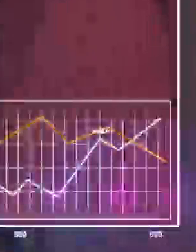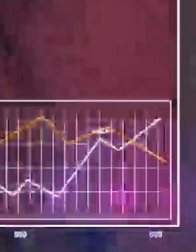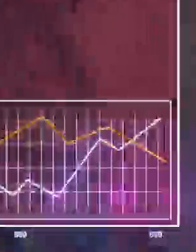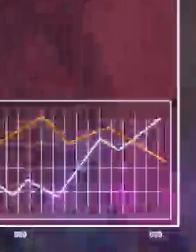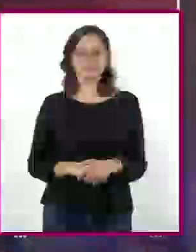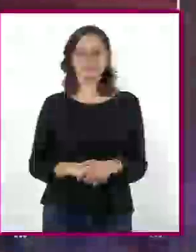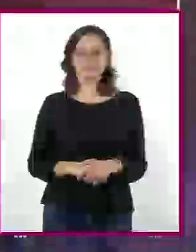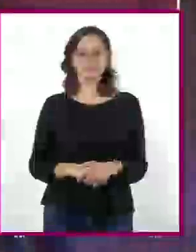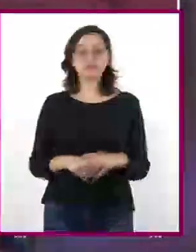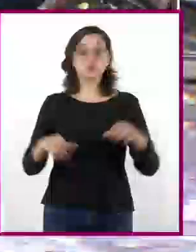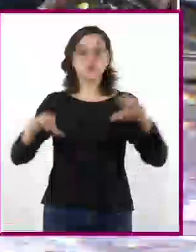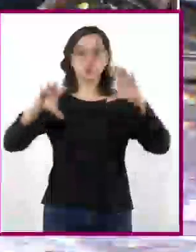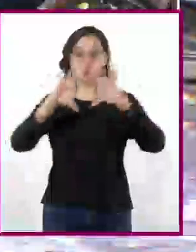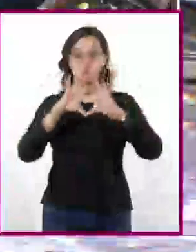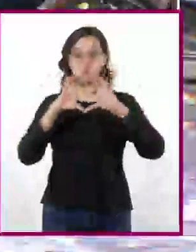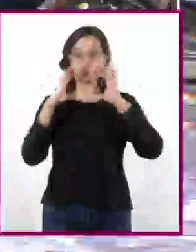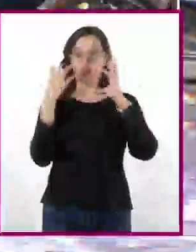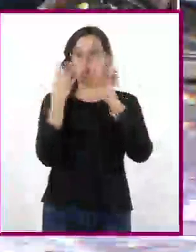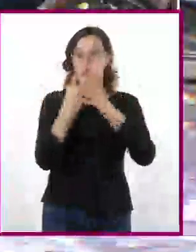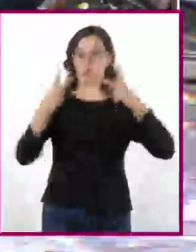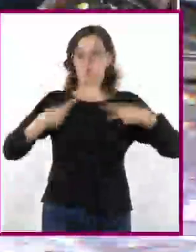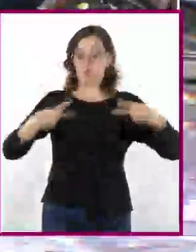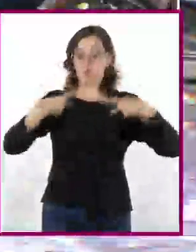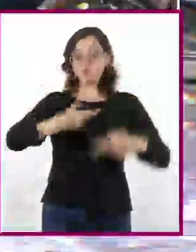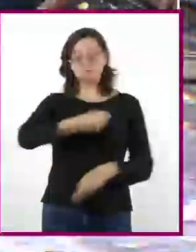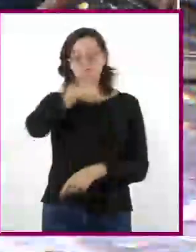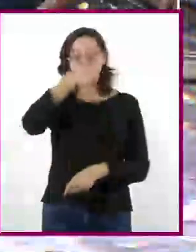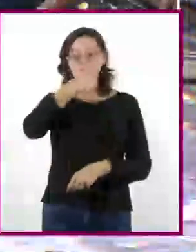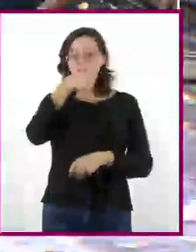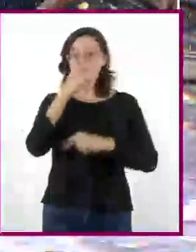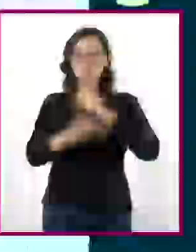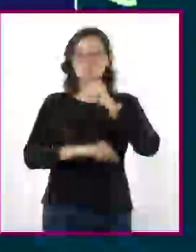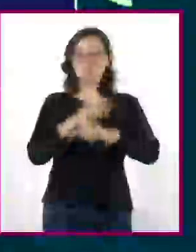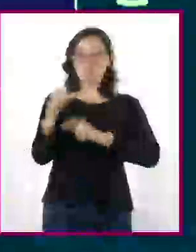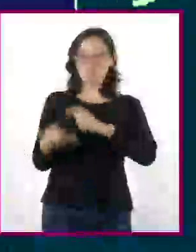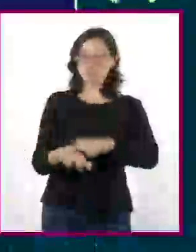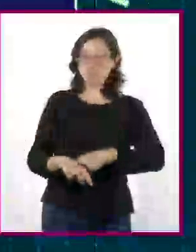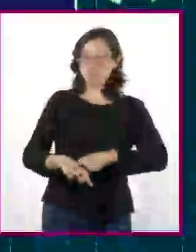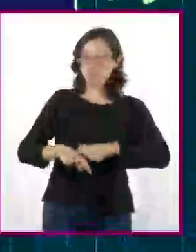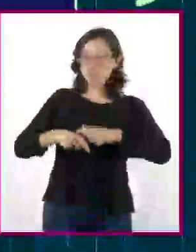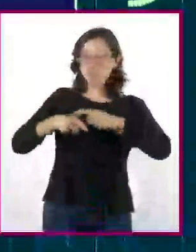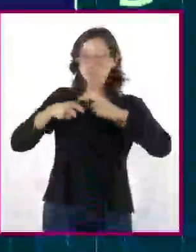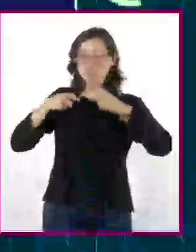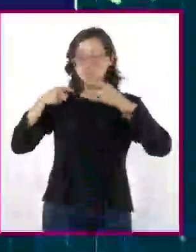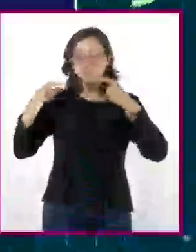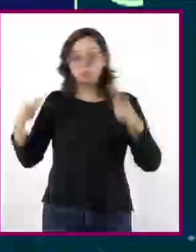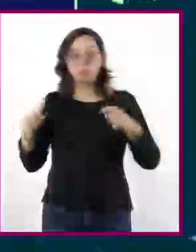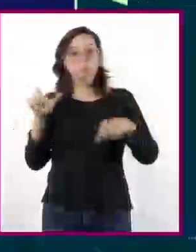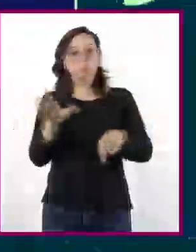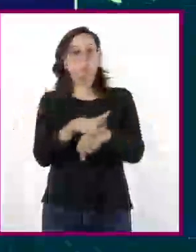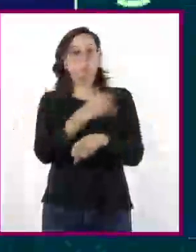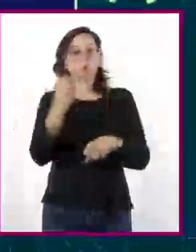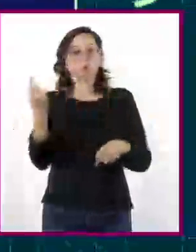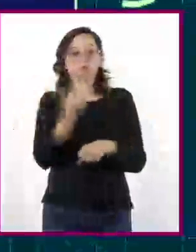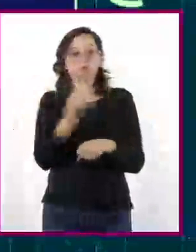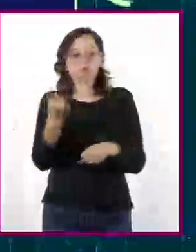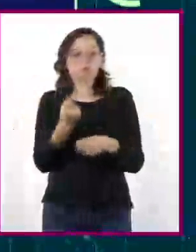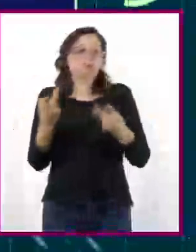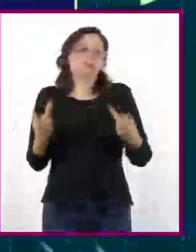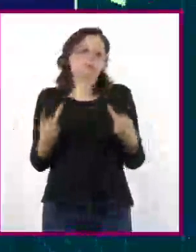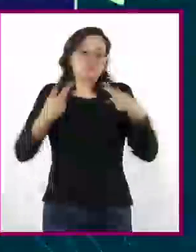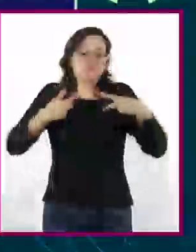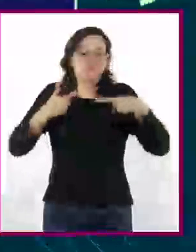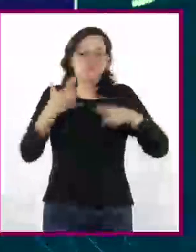A escala mundial, el número de ancianos se incrementa paulatinamente. Este proceso se deriva de los cambios en la estructura de la